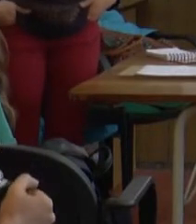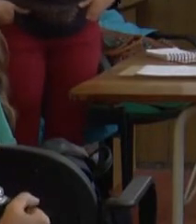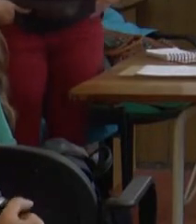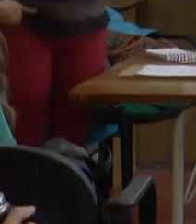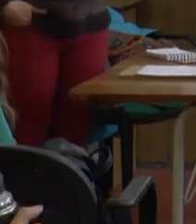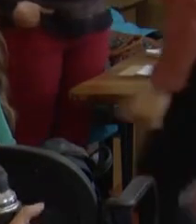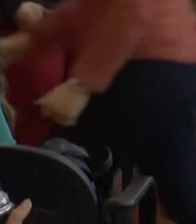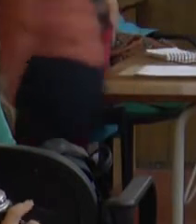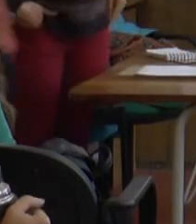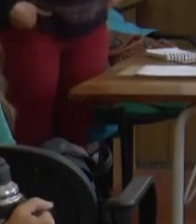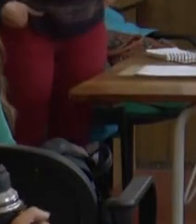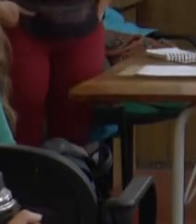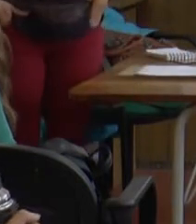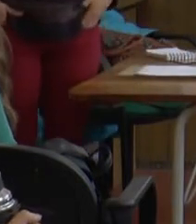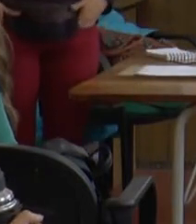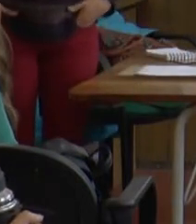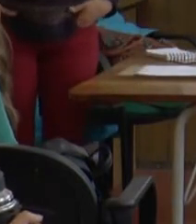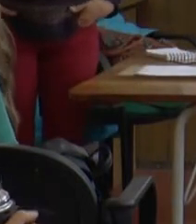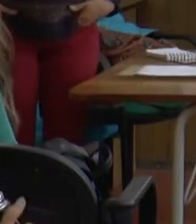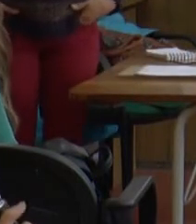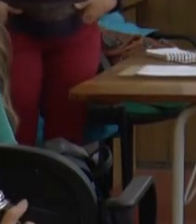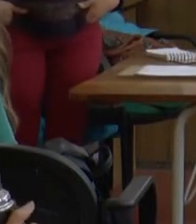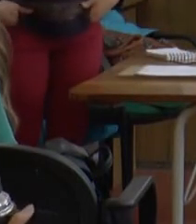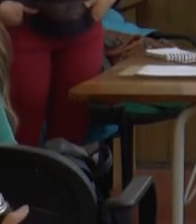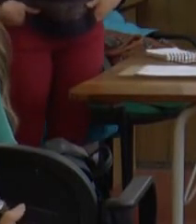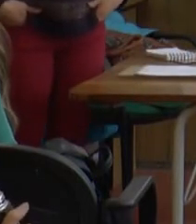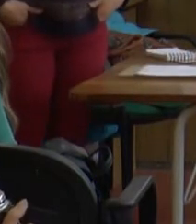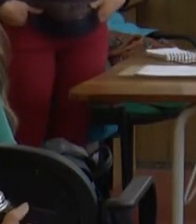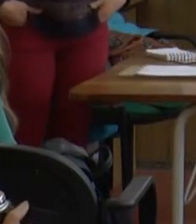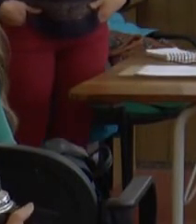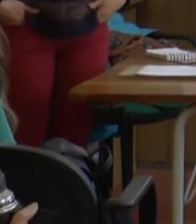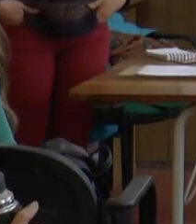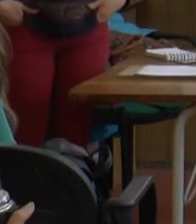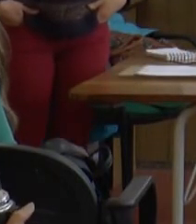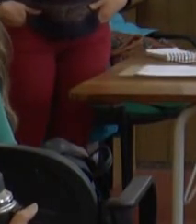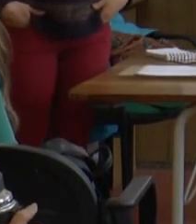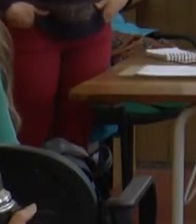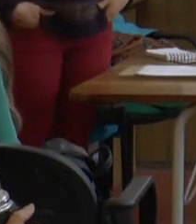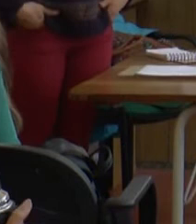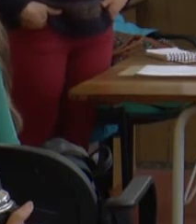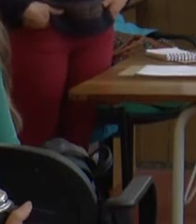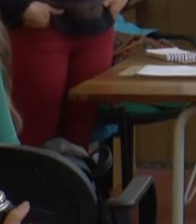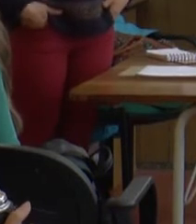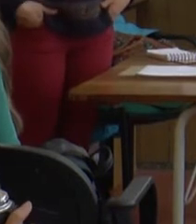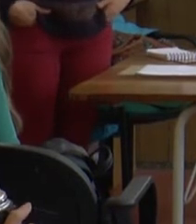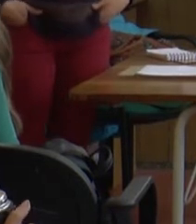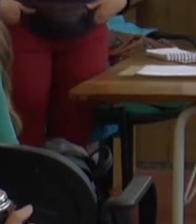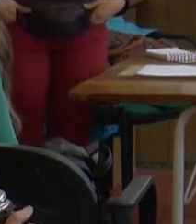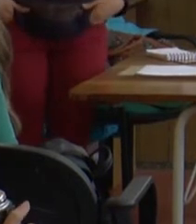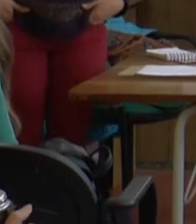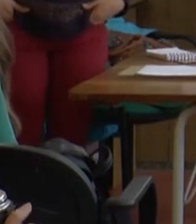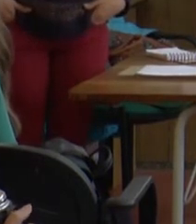Hoy nos acompaña la profesora Sandra Katt, licenciada en Educación Física, licenciada en Psicología,